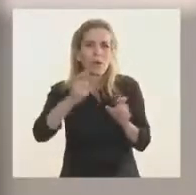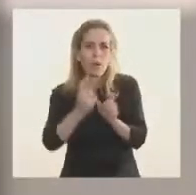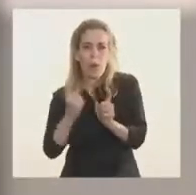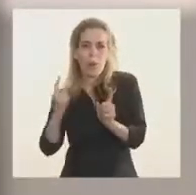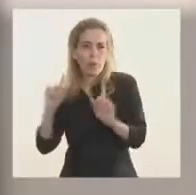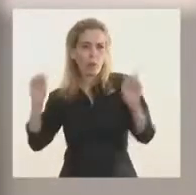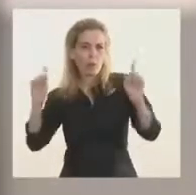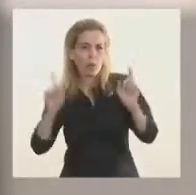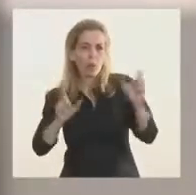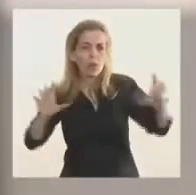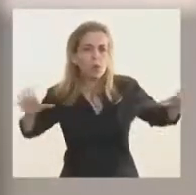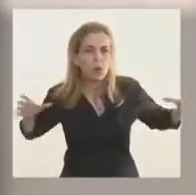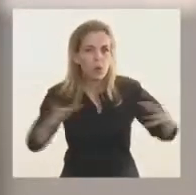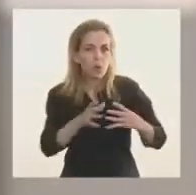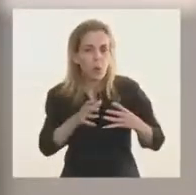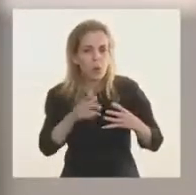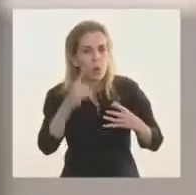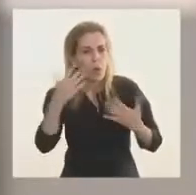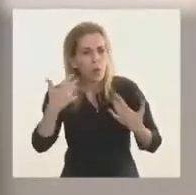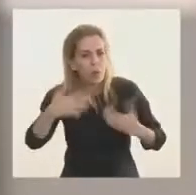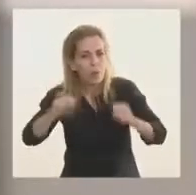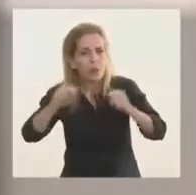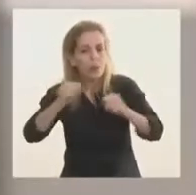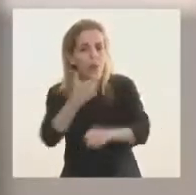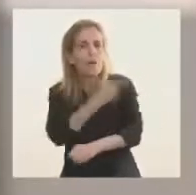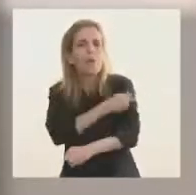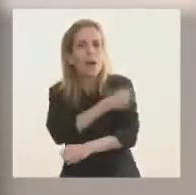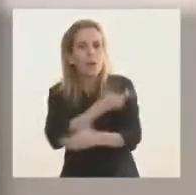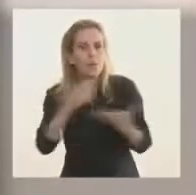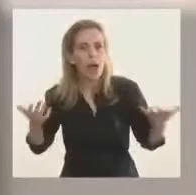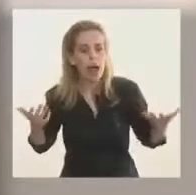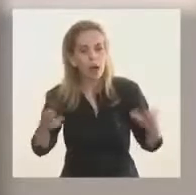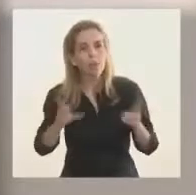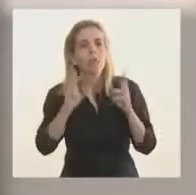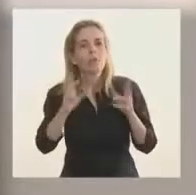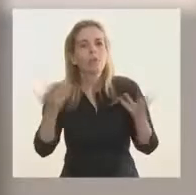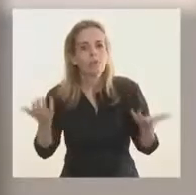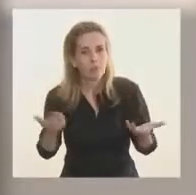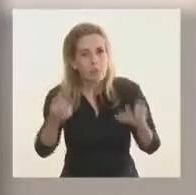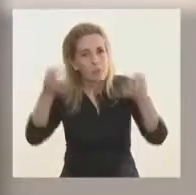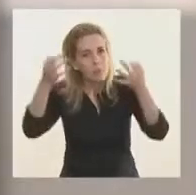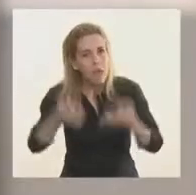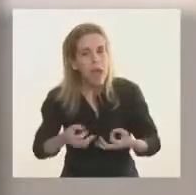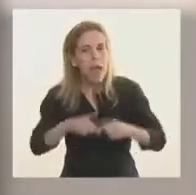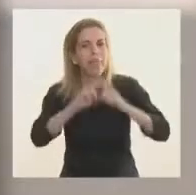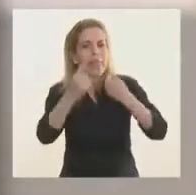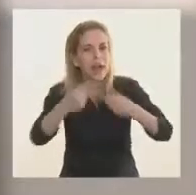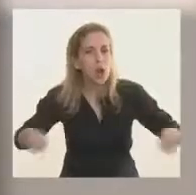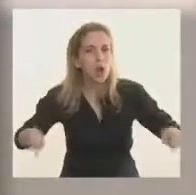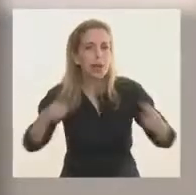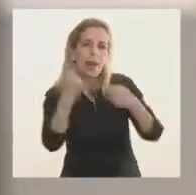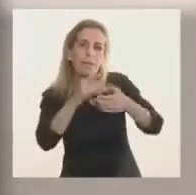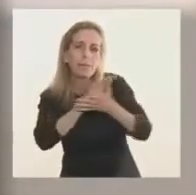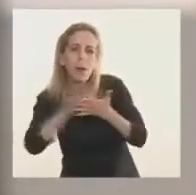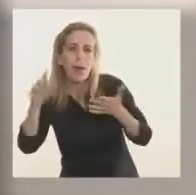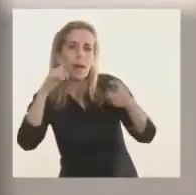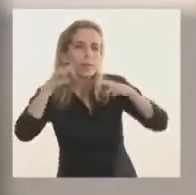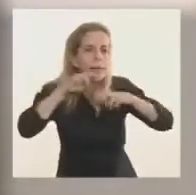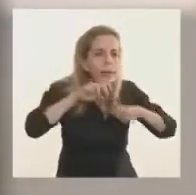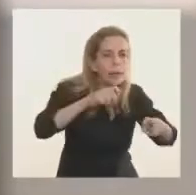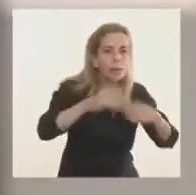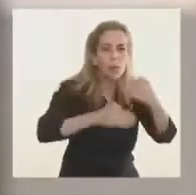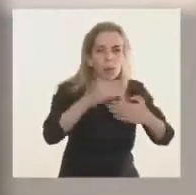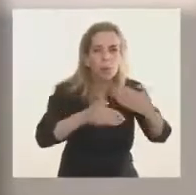a las vacunas. Bienvenidas las posibilidades de la tecnología, de la innovación, en